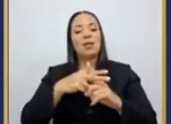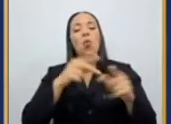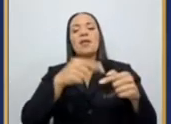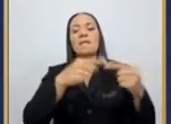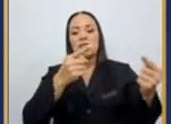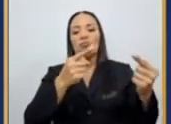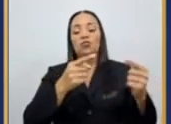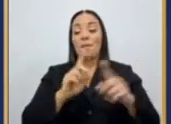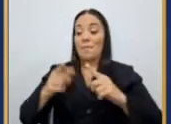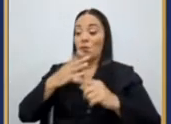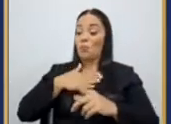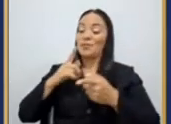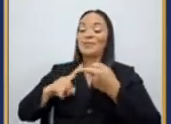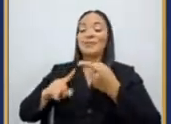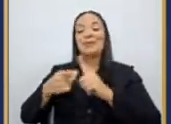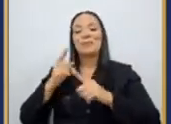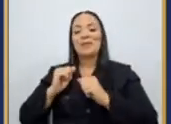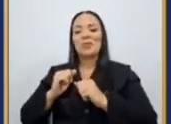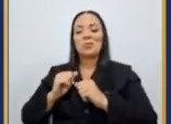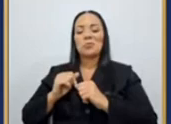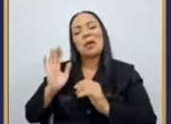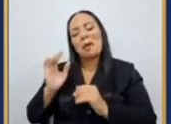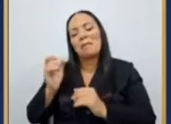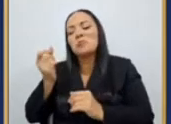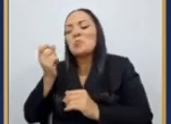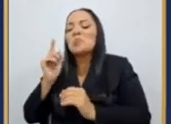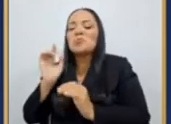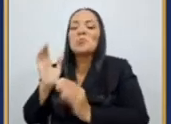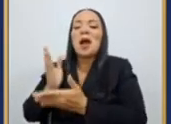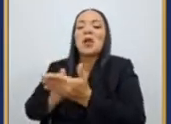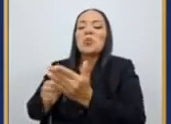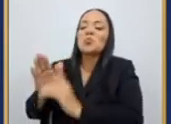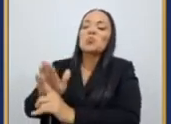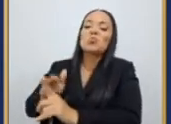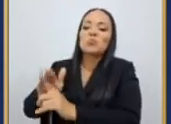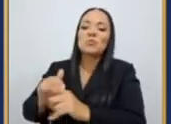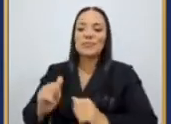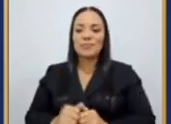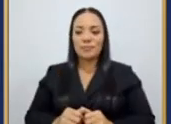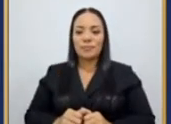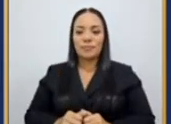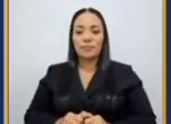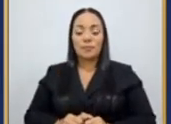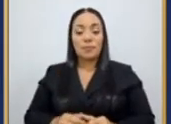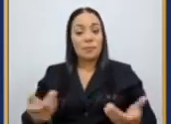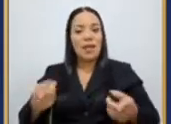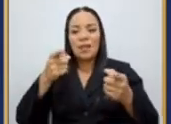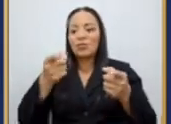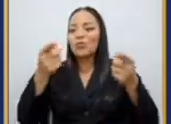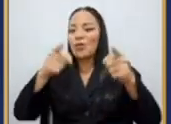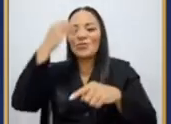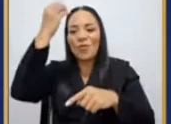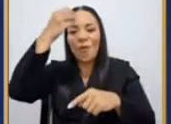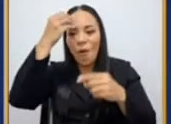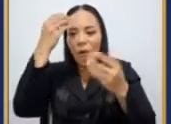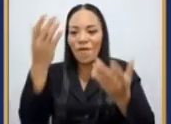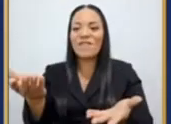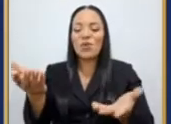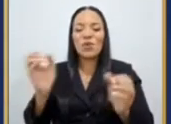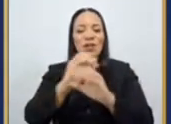se las interpreto. Un caso obvio y notorio de